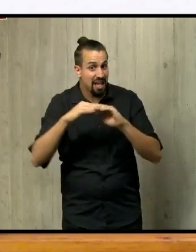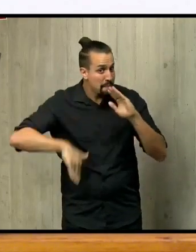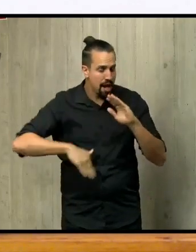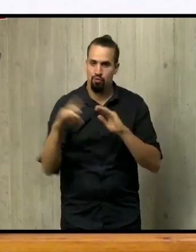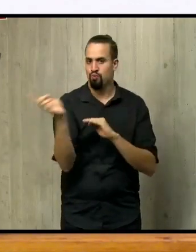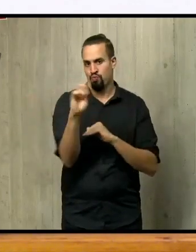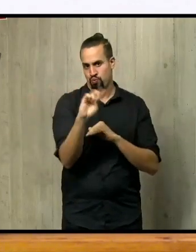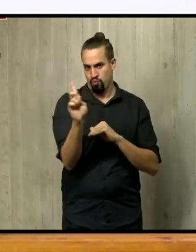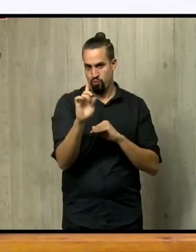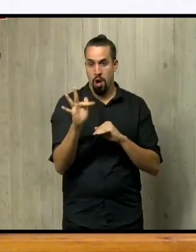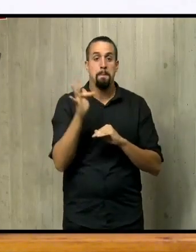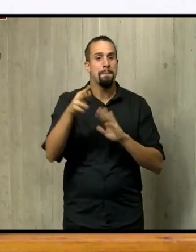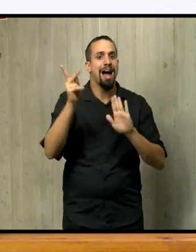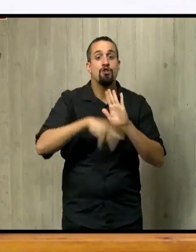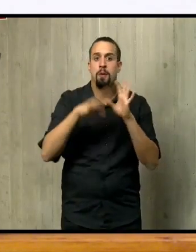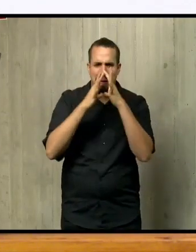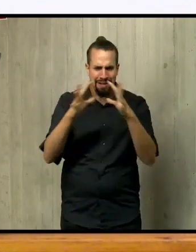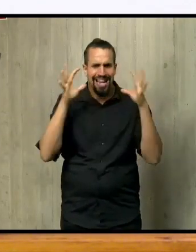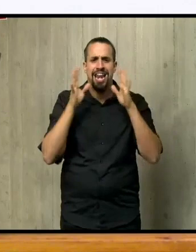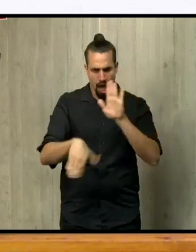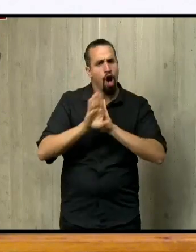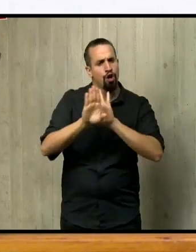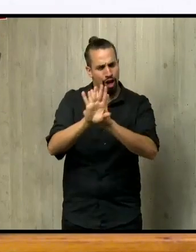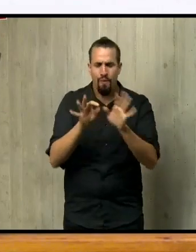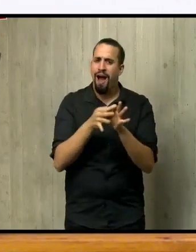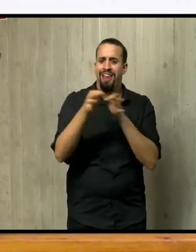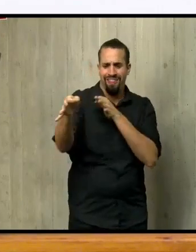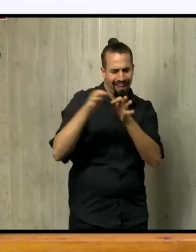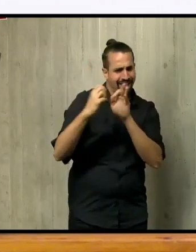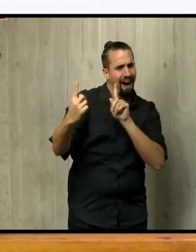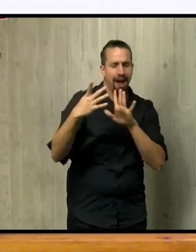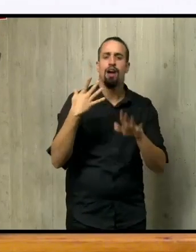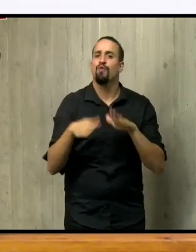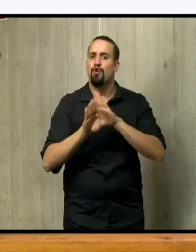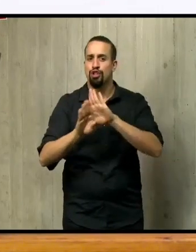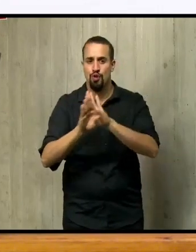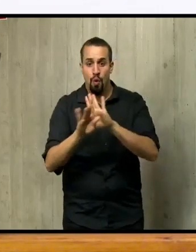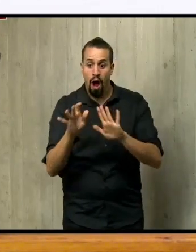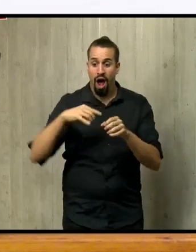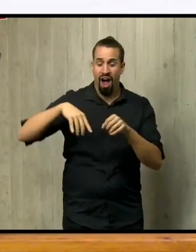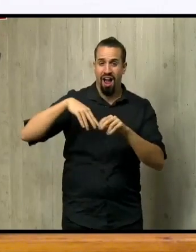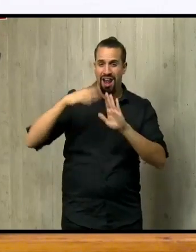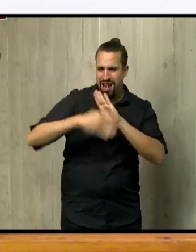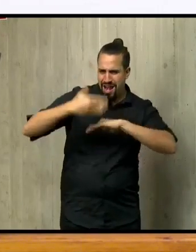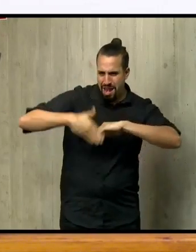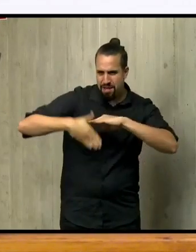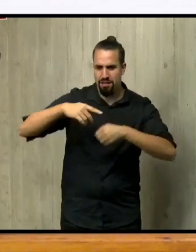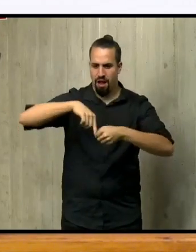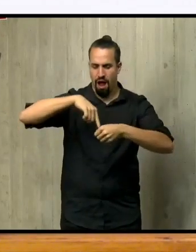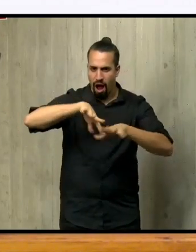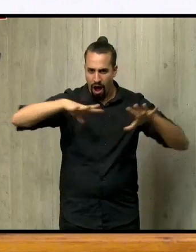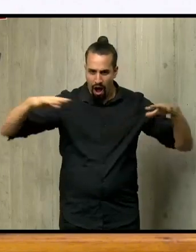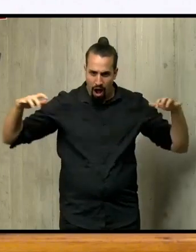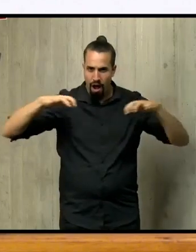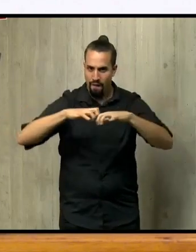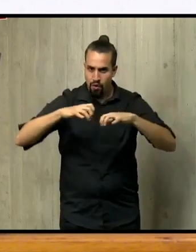Ni la norma de la mascarilla, ni la norma de las distancias, ni las reglas de los aforos, ni las limitaciones